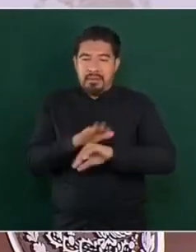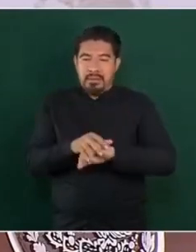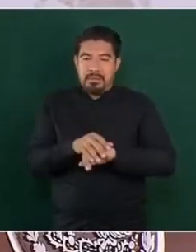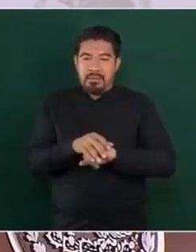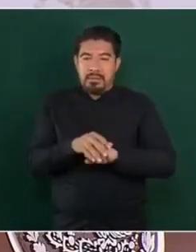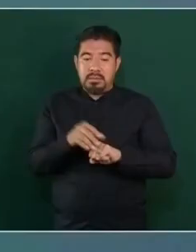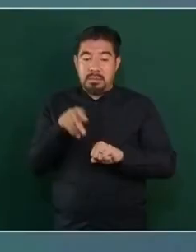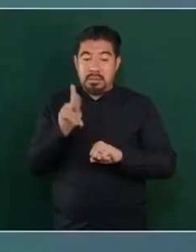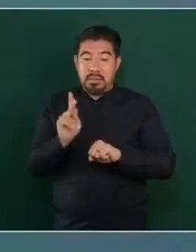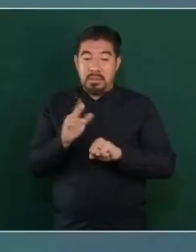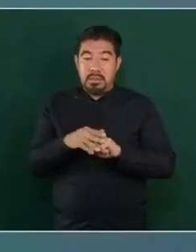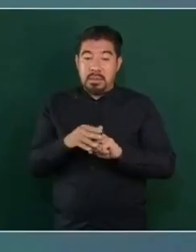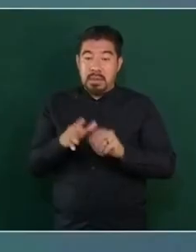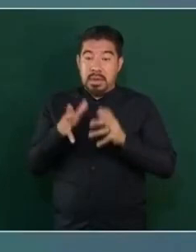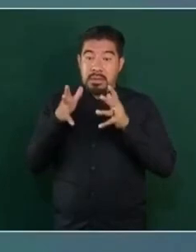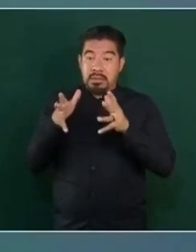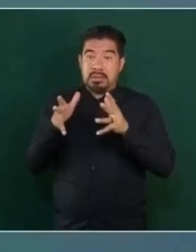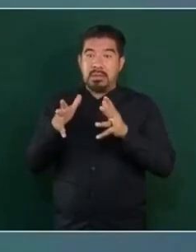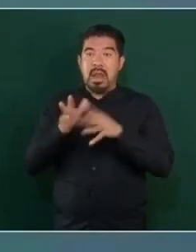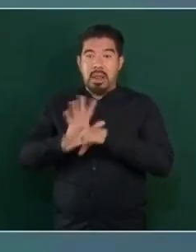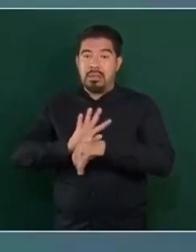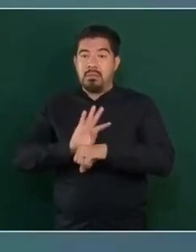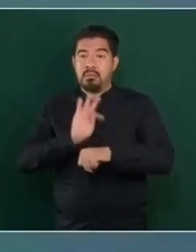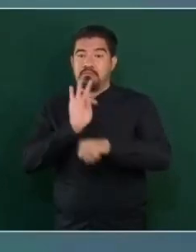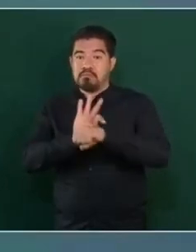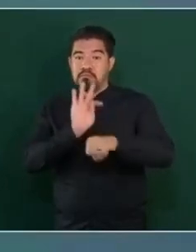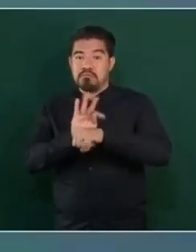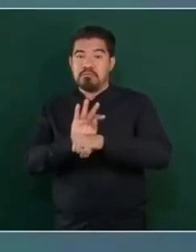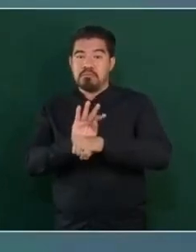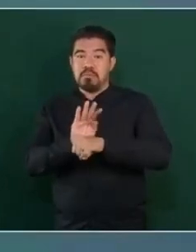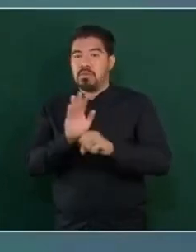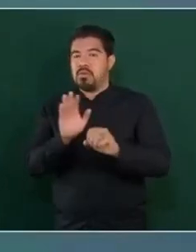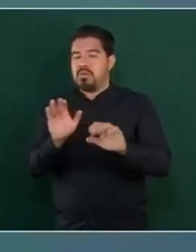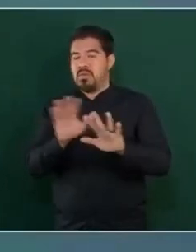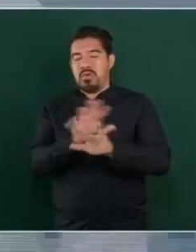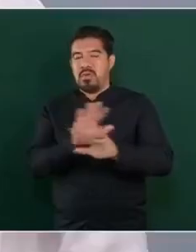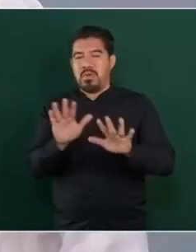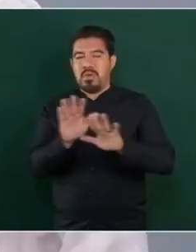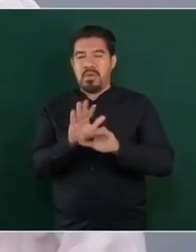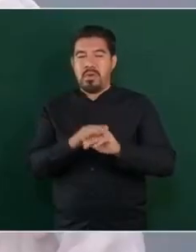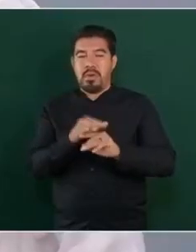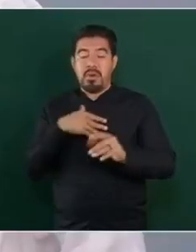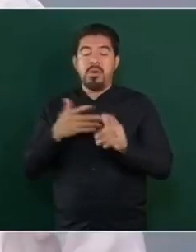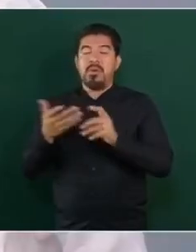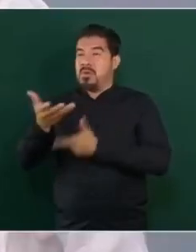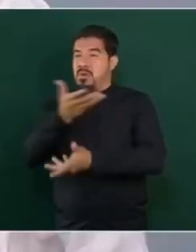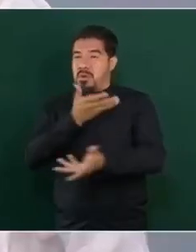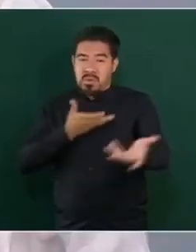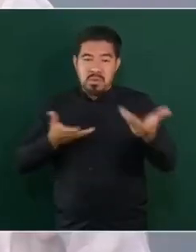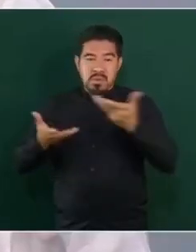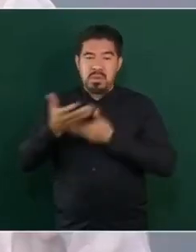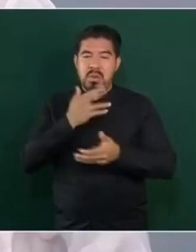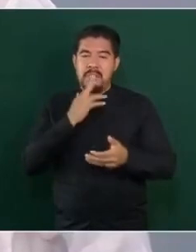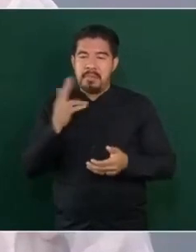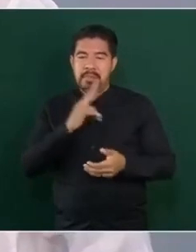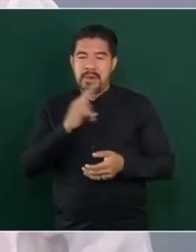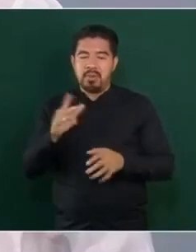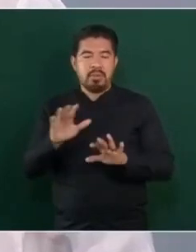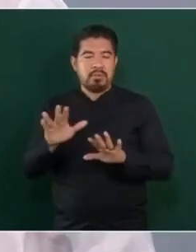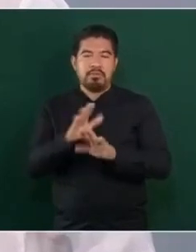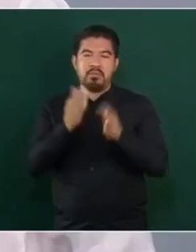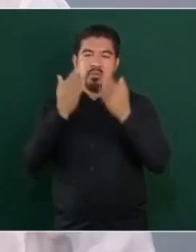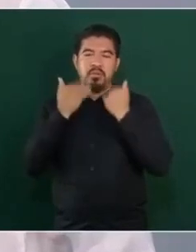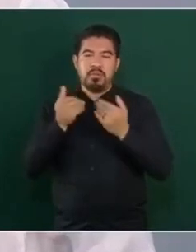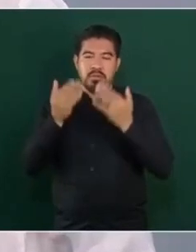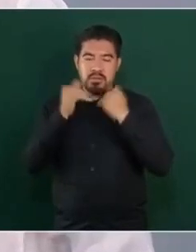convenientes, para una mejor convivencia. Entonces,